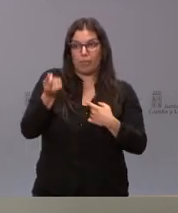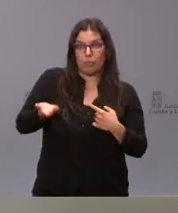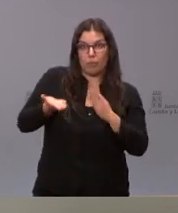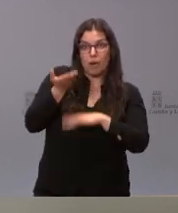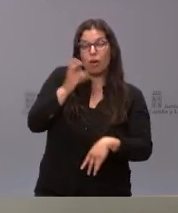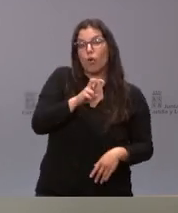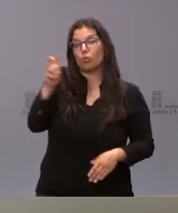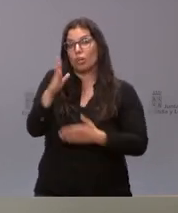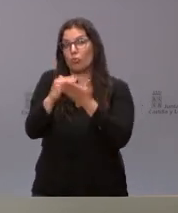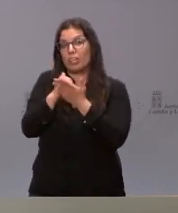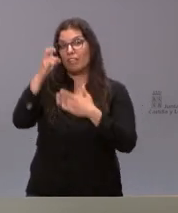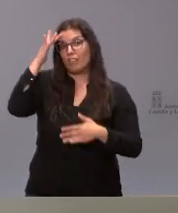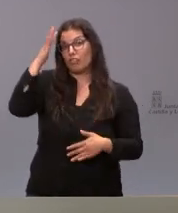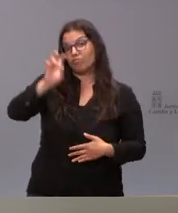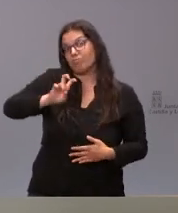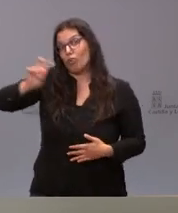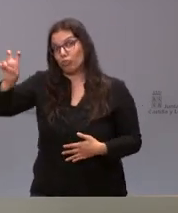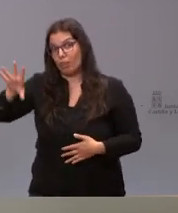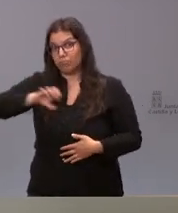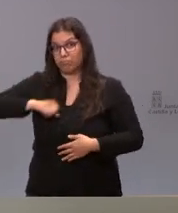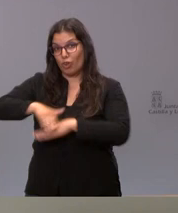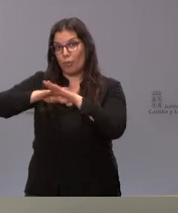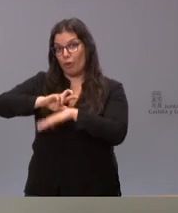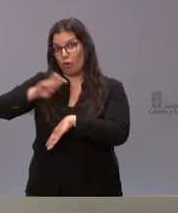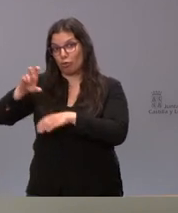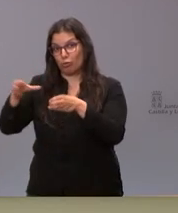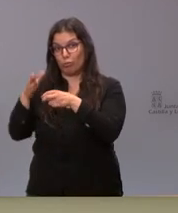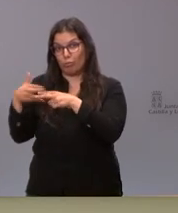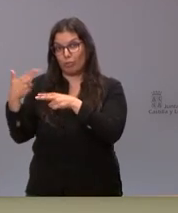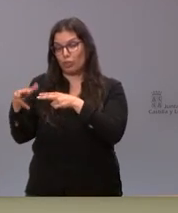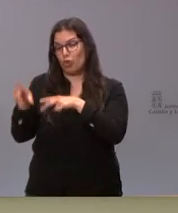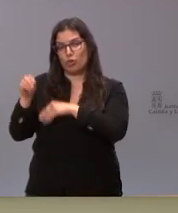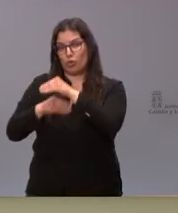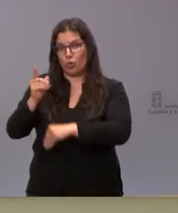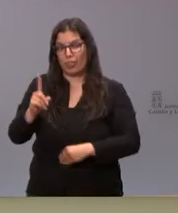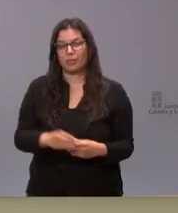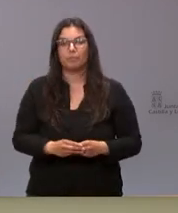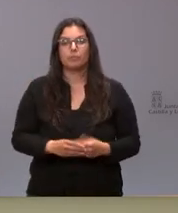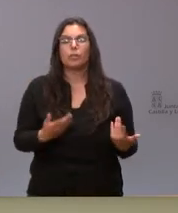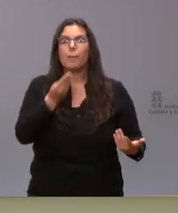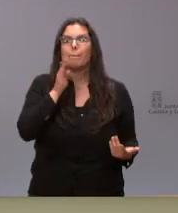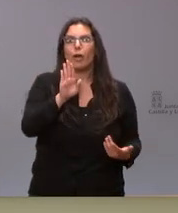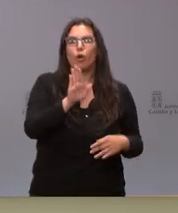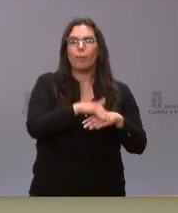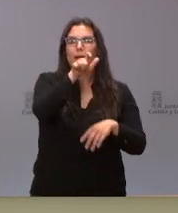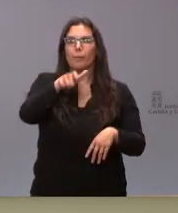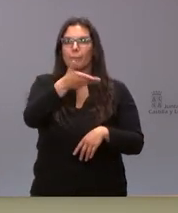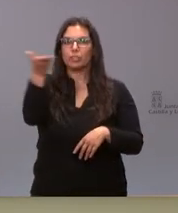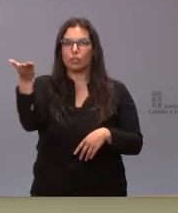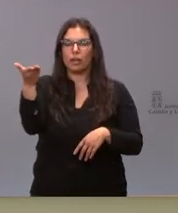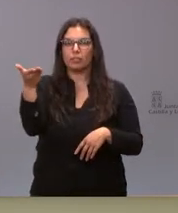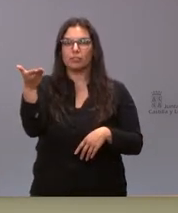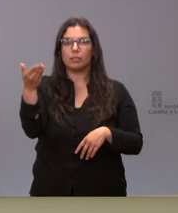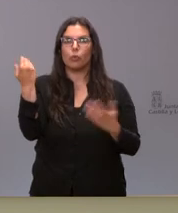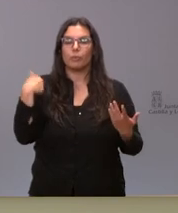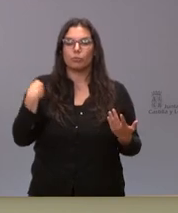comunidades autónomas que deciden no hacerlo ¿qué va a ser mejor para el contribuyente? ¿que le deflaste